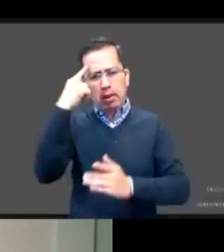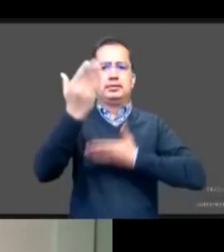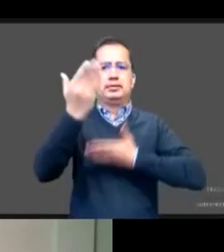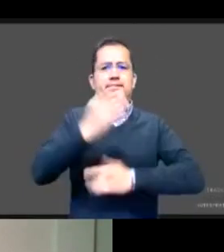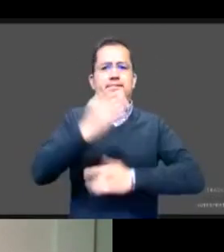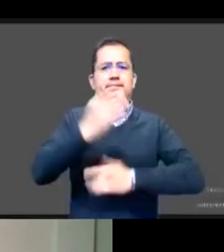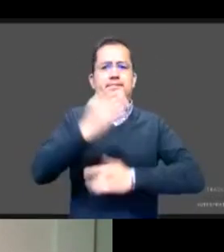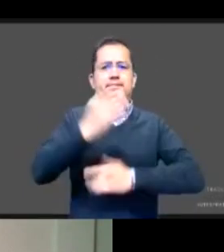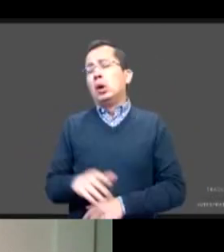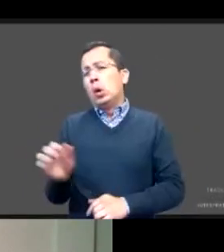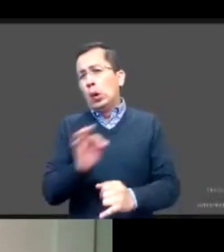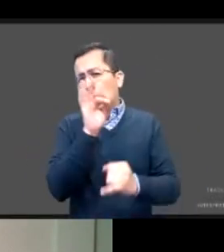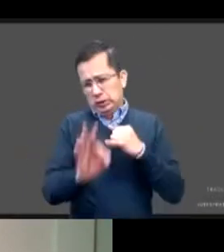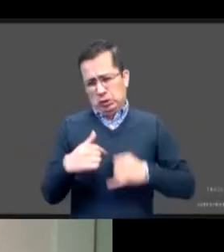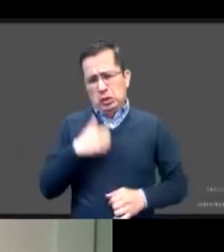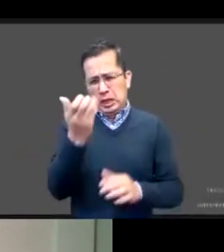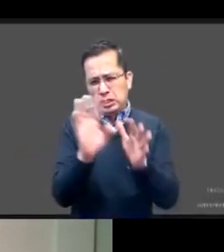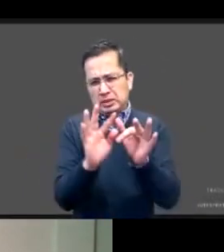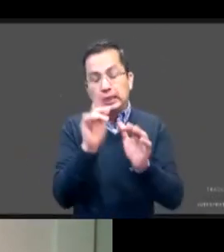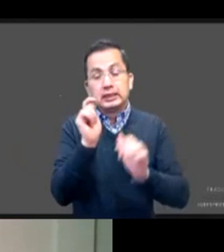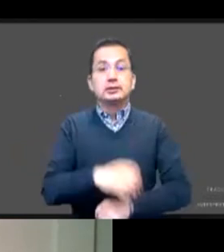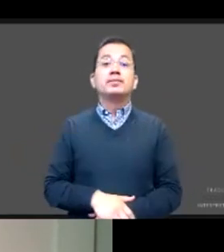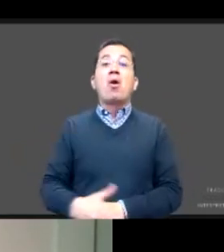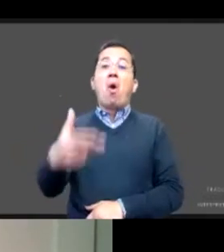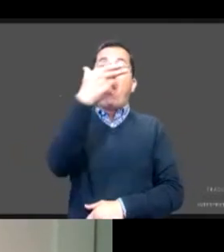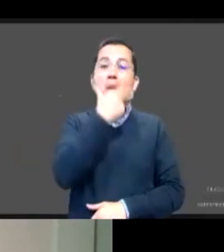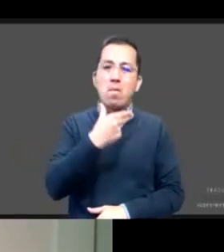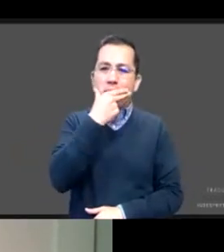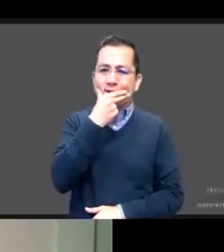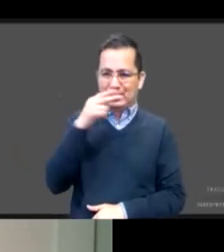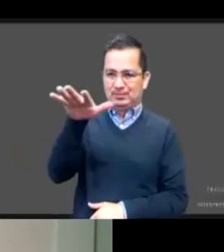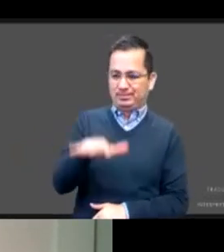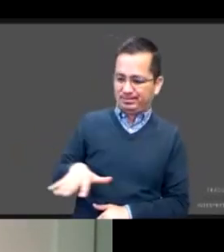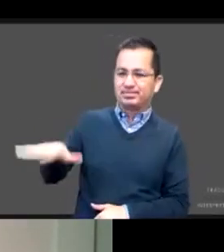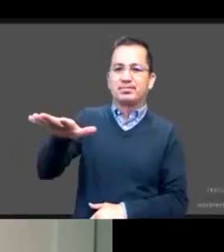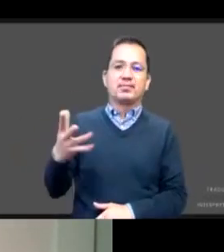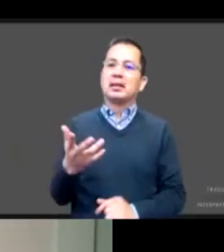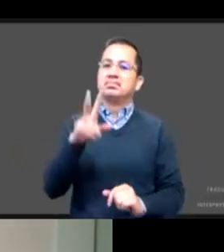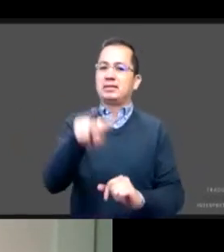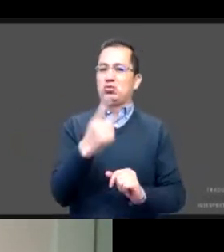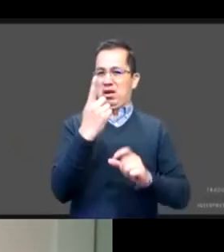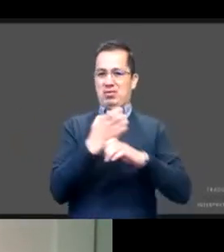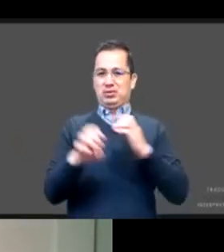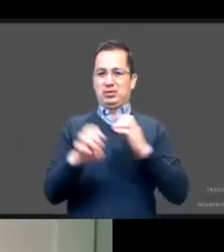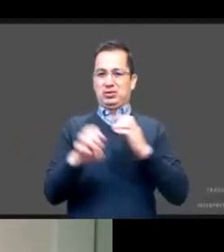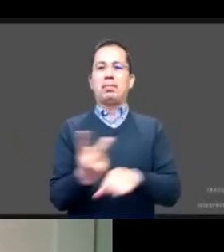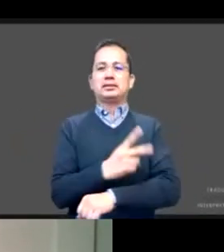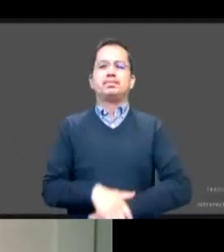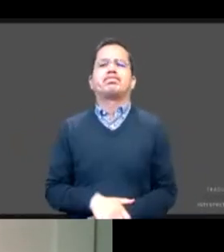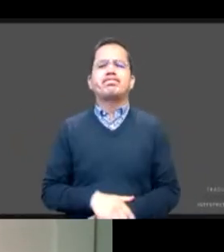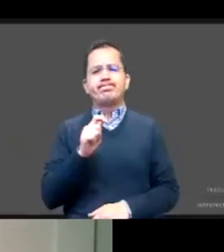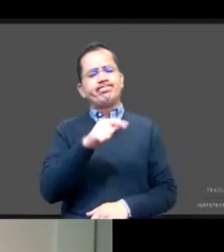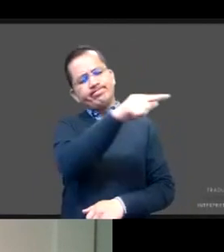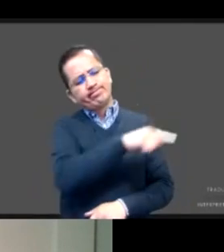relacionado con los hombres. Uno de los aspectos centrales es que generalmente las mujeres jóvenes, las